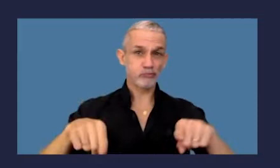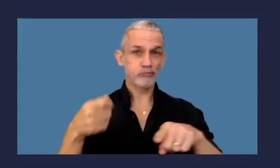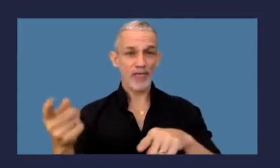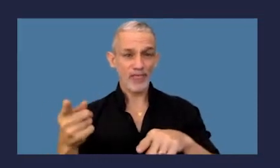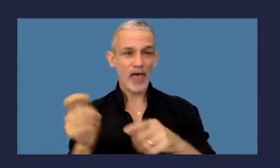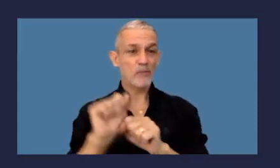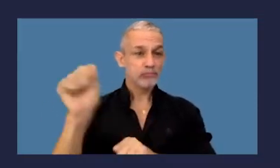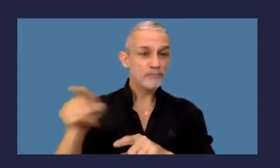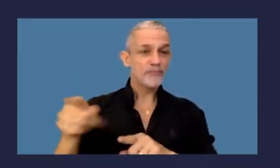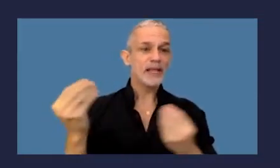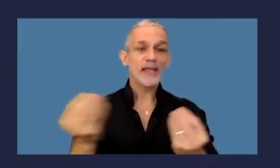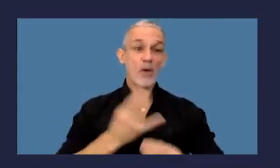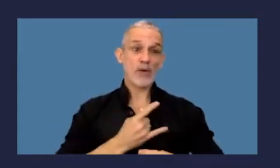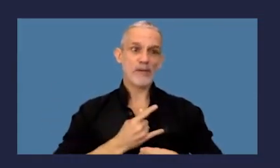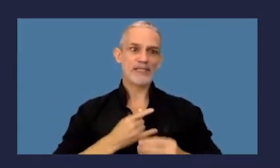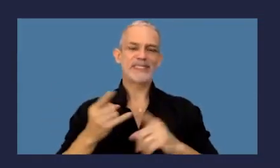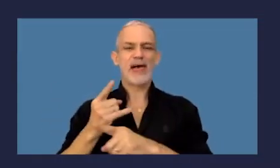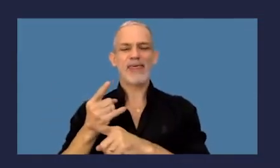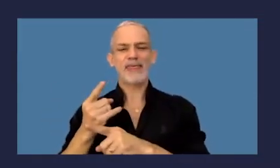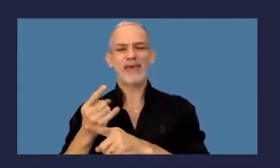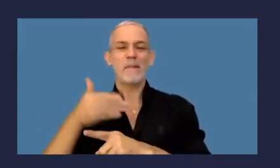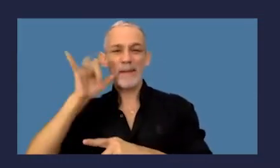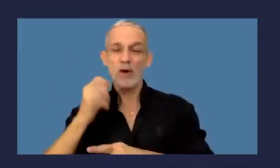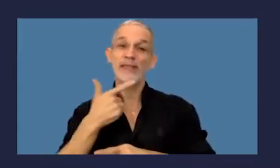expenderá a través de la universidad y también de la AIC.